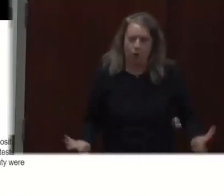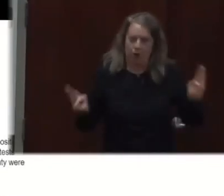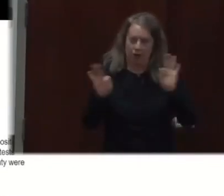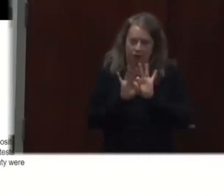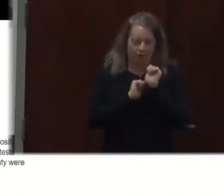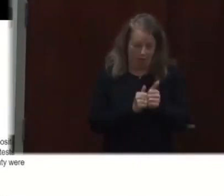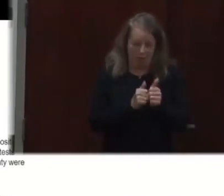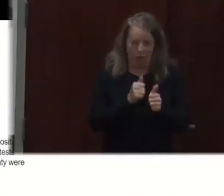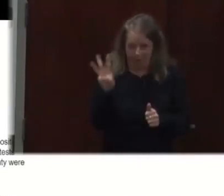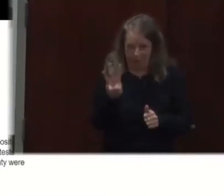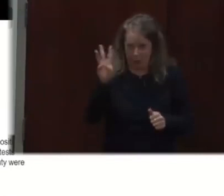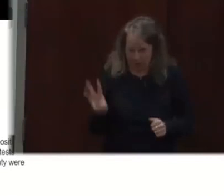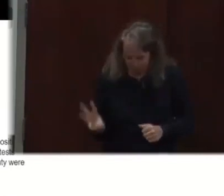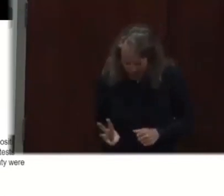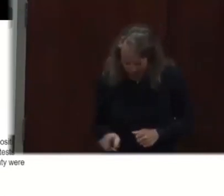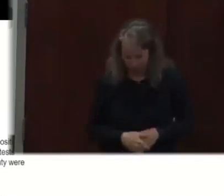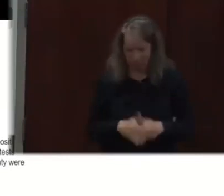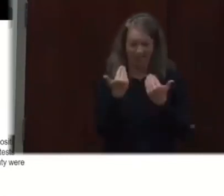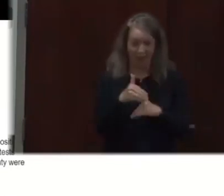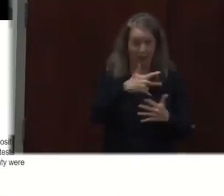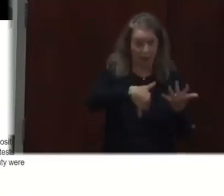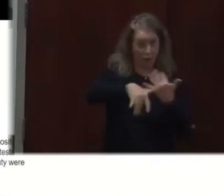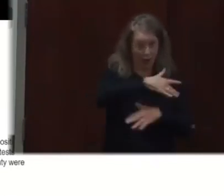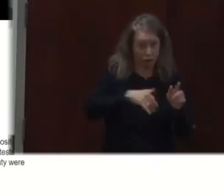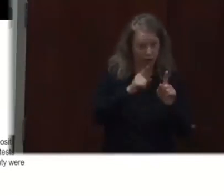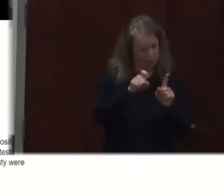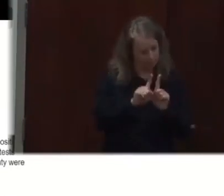lavarse las manos. Esas las mejores indicaciones hasta el momento.